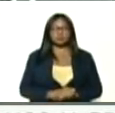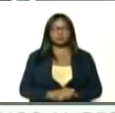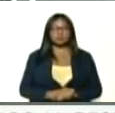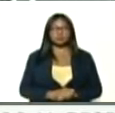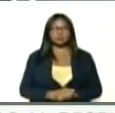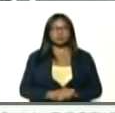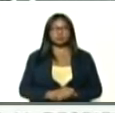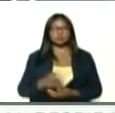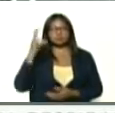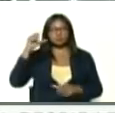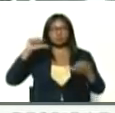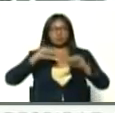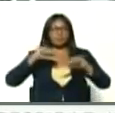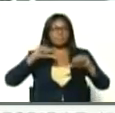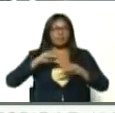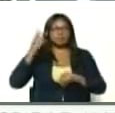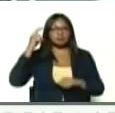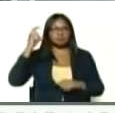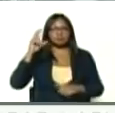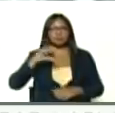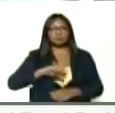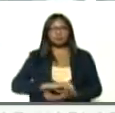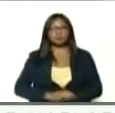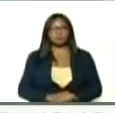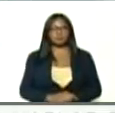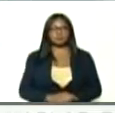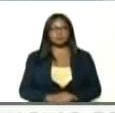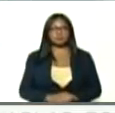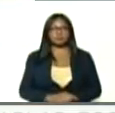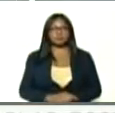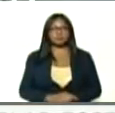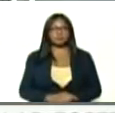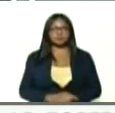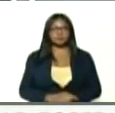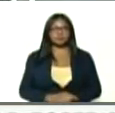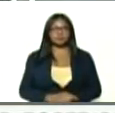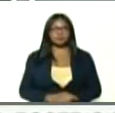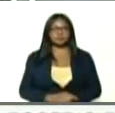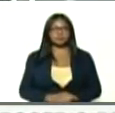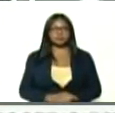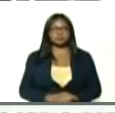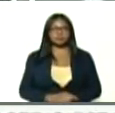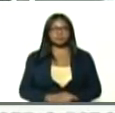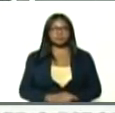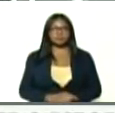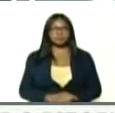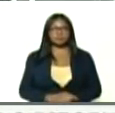es el centro de esto? el de